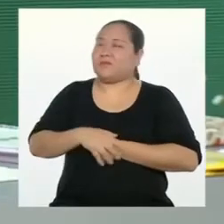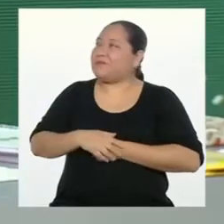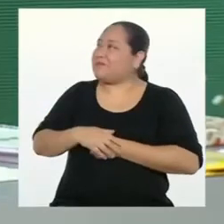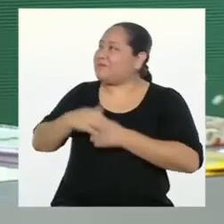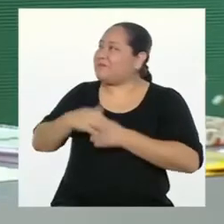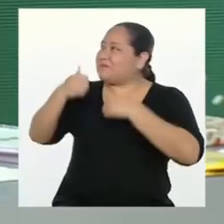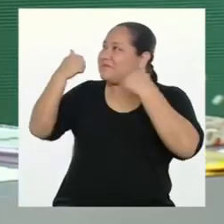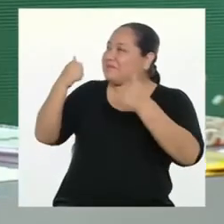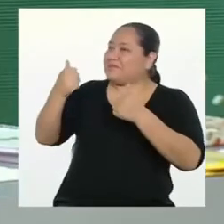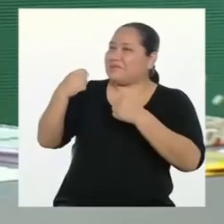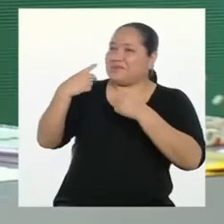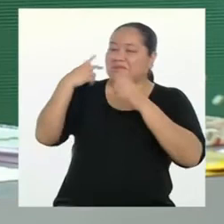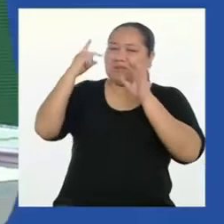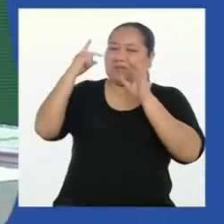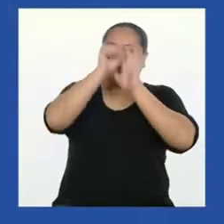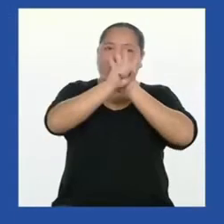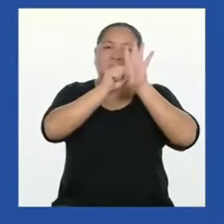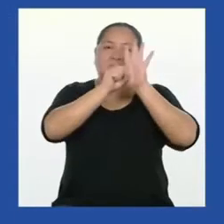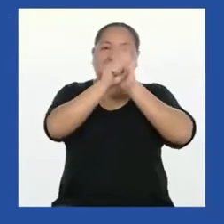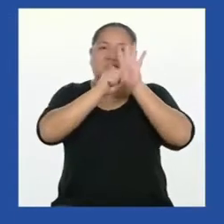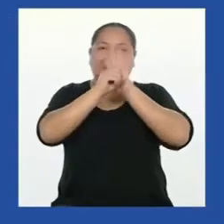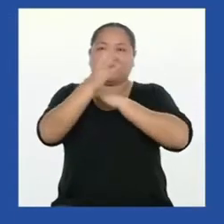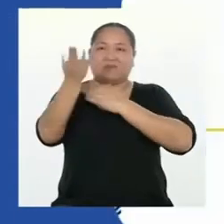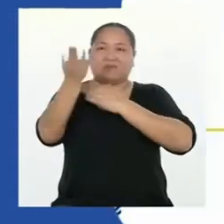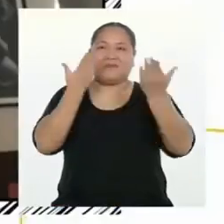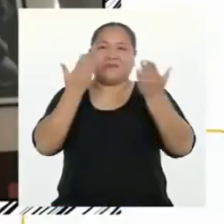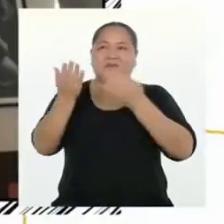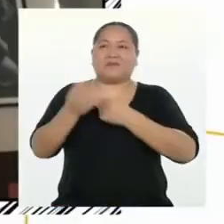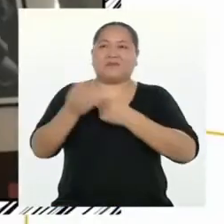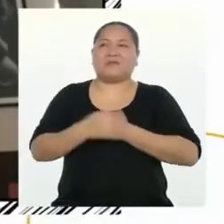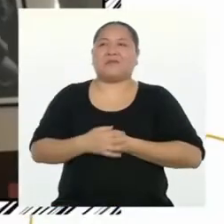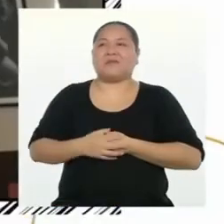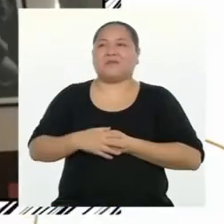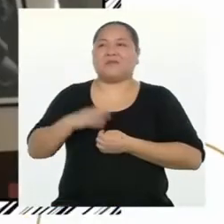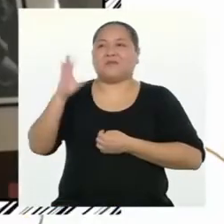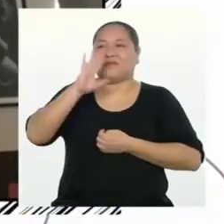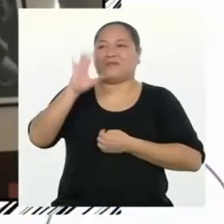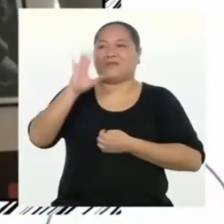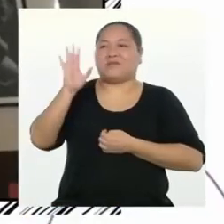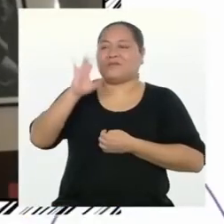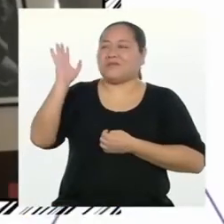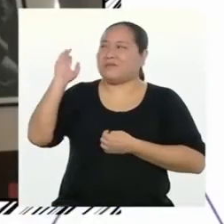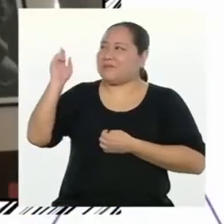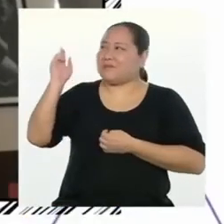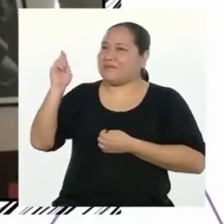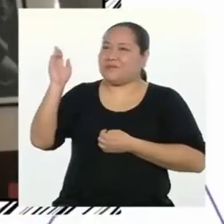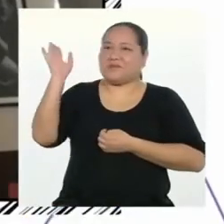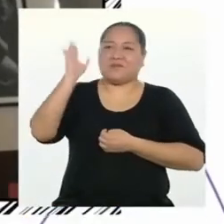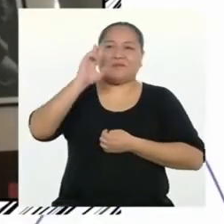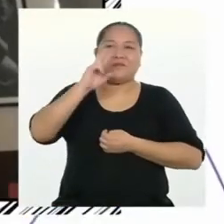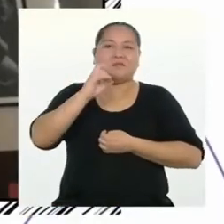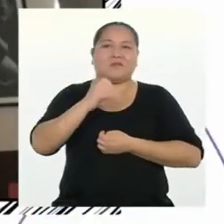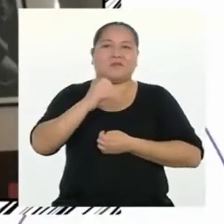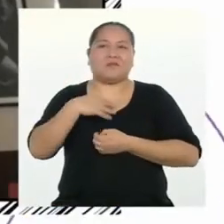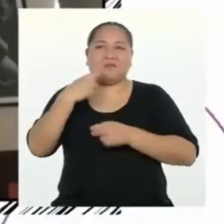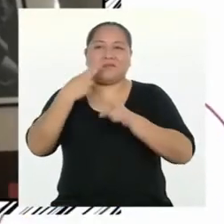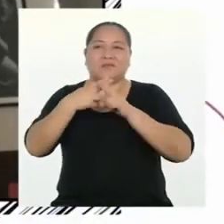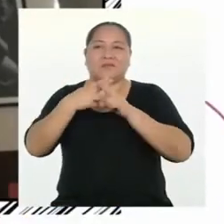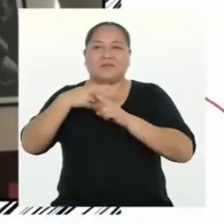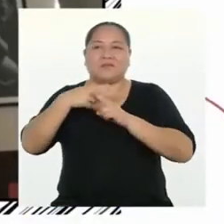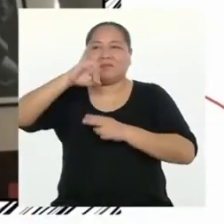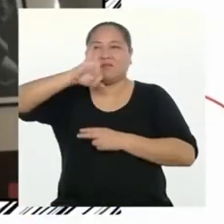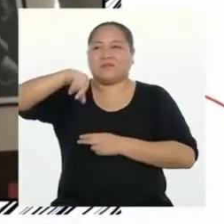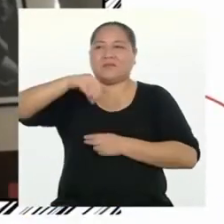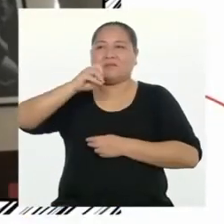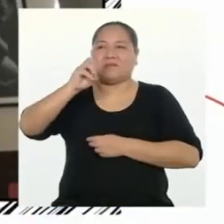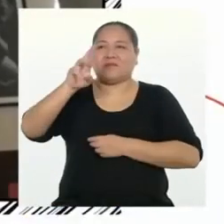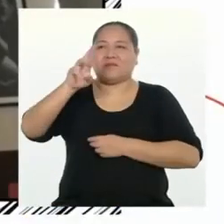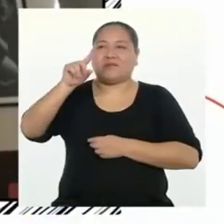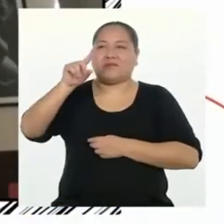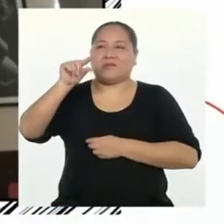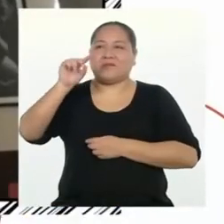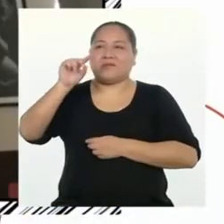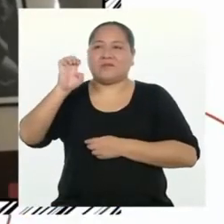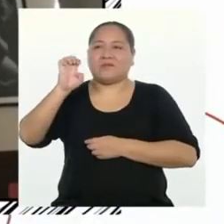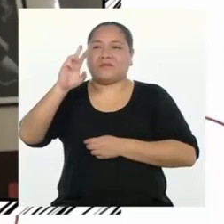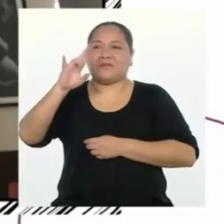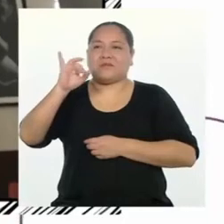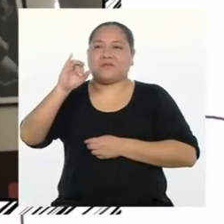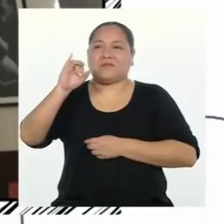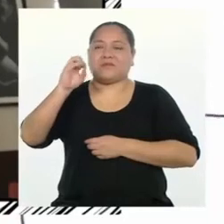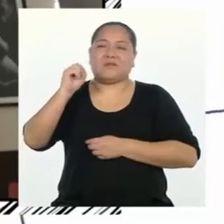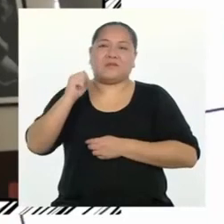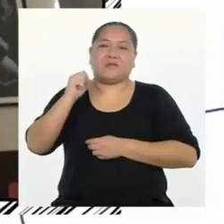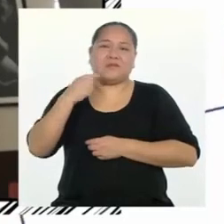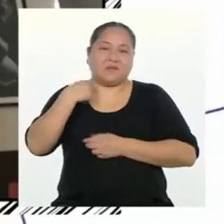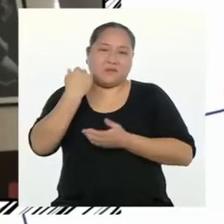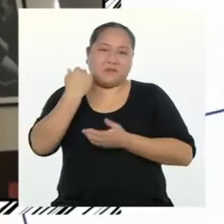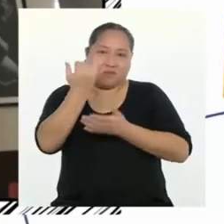¡Genial! Vamos con la videollamada. Hola, profesora. Hola, Rodrigo. Soy Jorge Ríos, diseñador gráfico publicitario